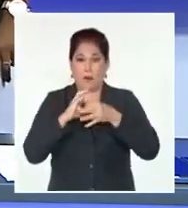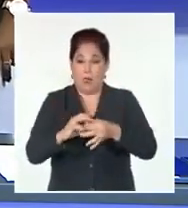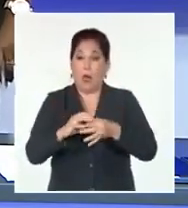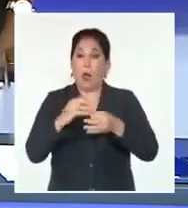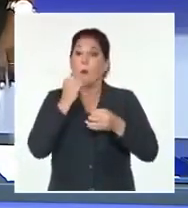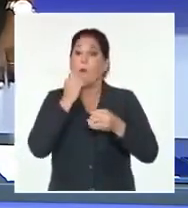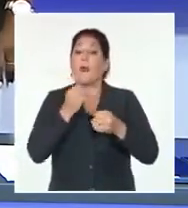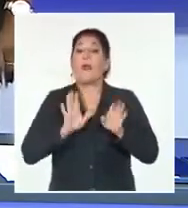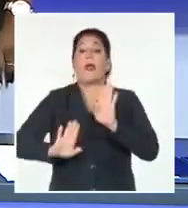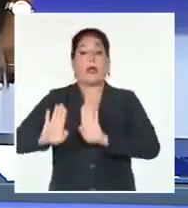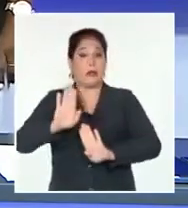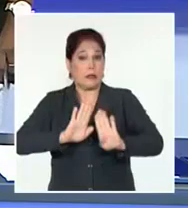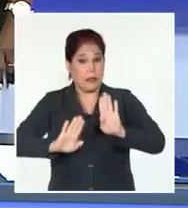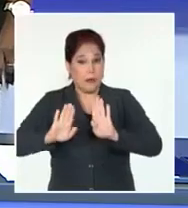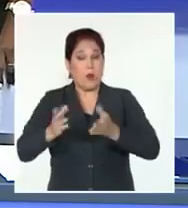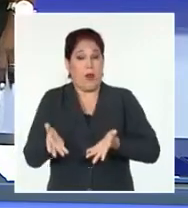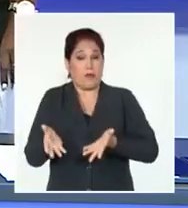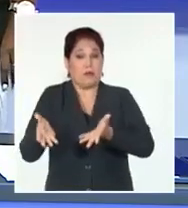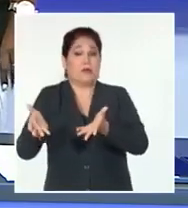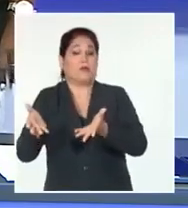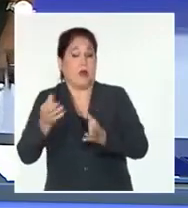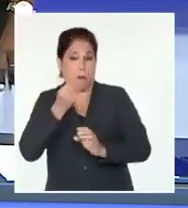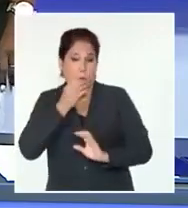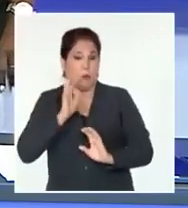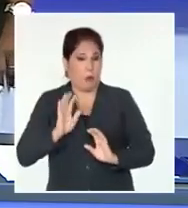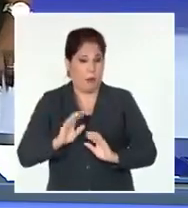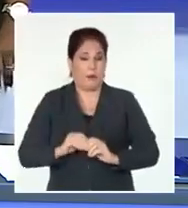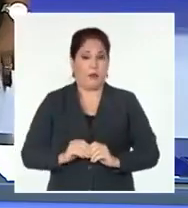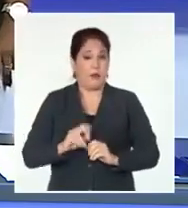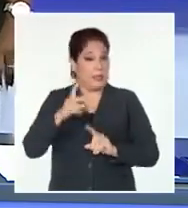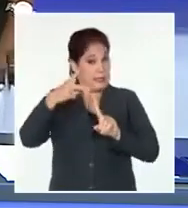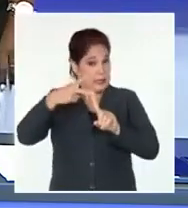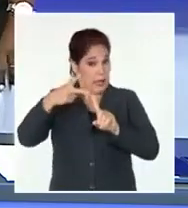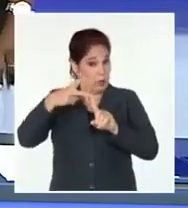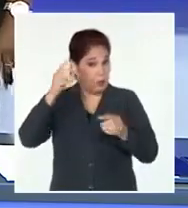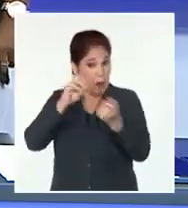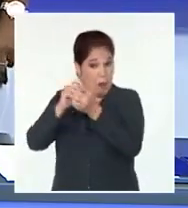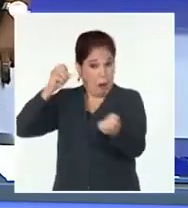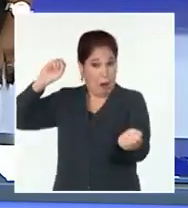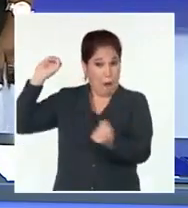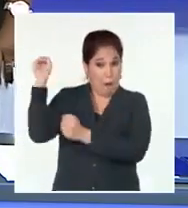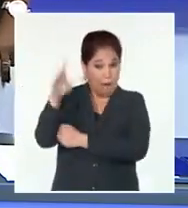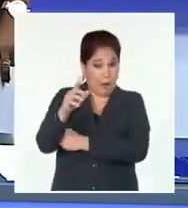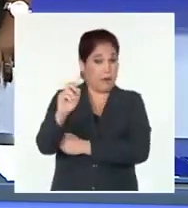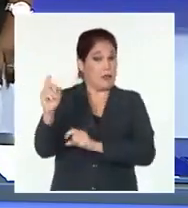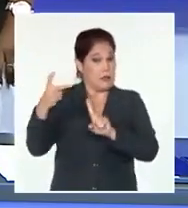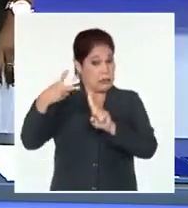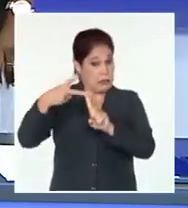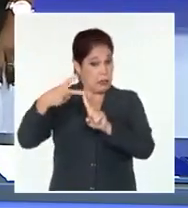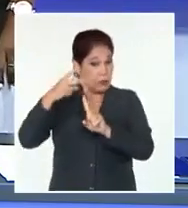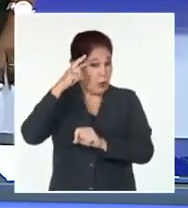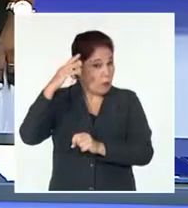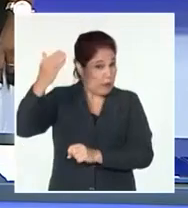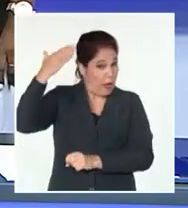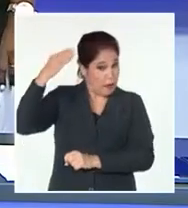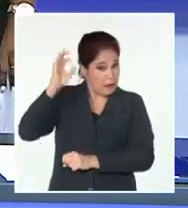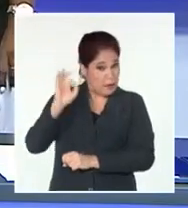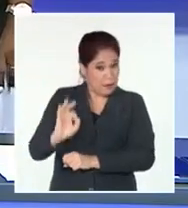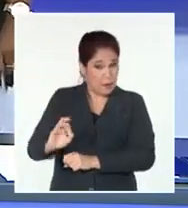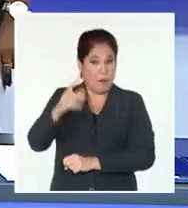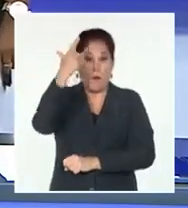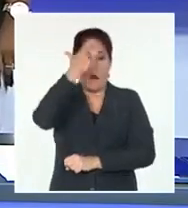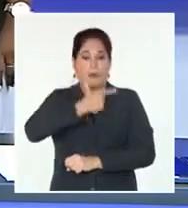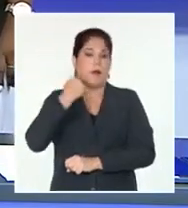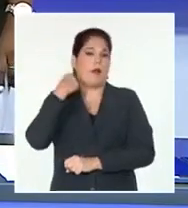la comisión de hechos de esta naturaleza. Es el segundo ataque violento contra la sede diplomática en Washington desde abril